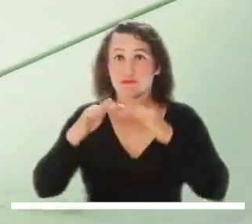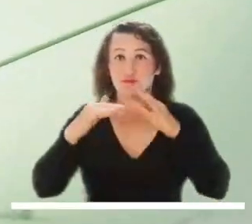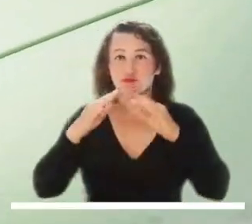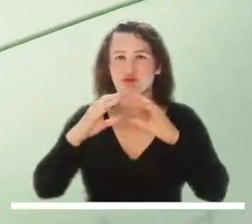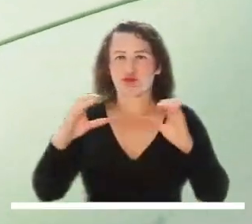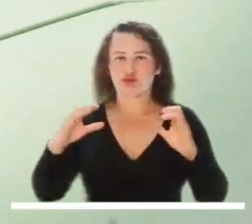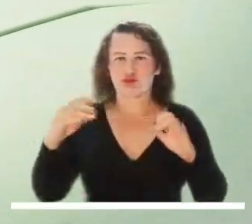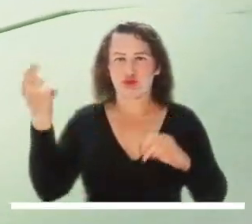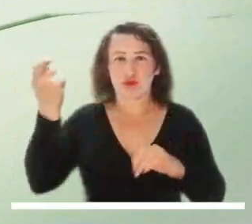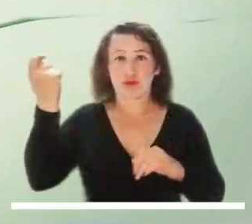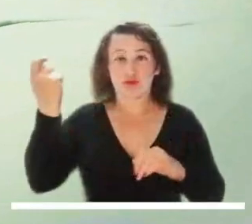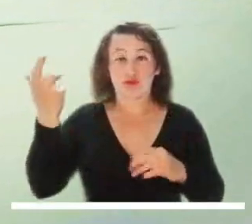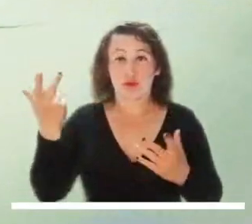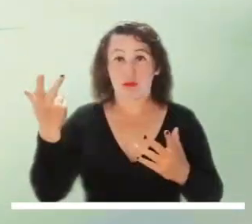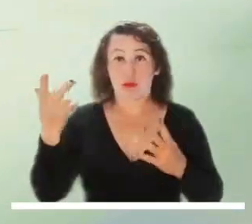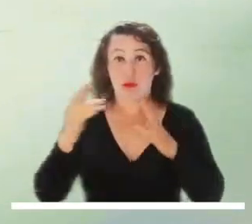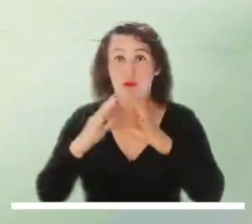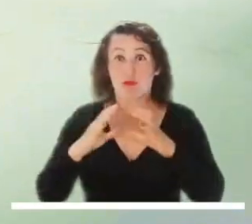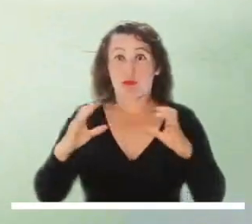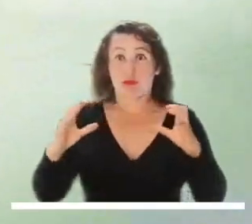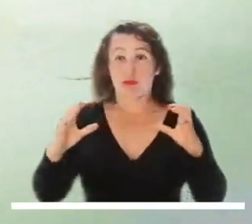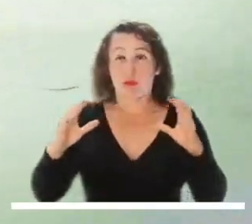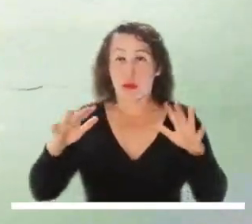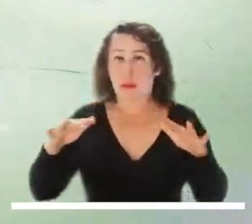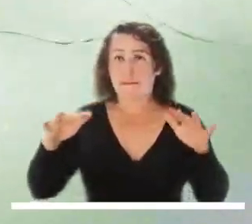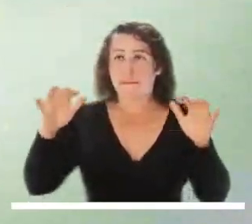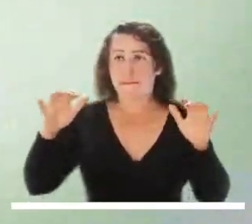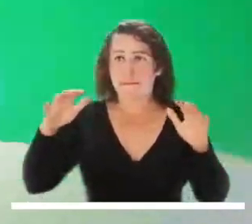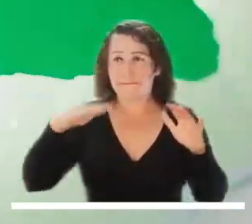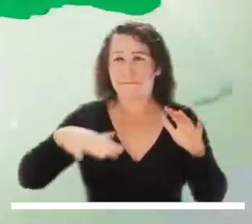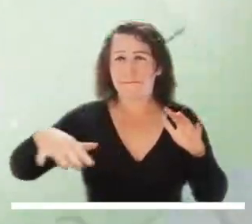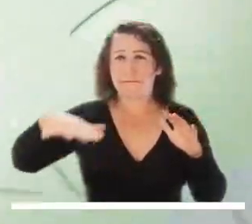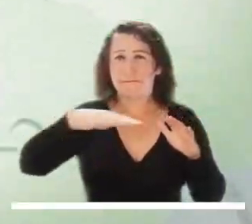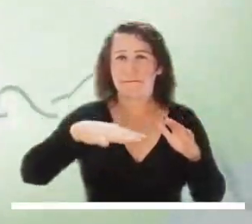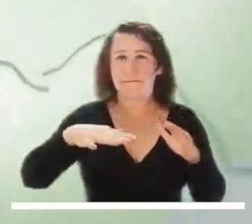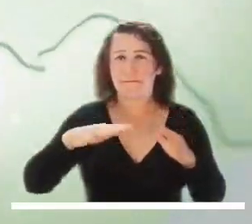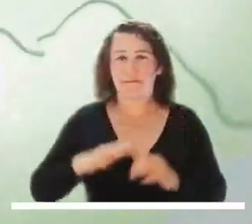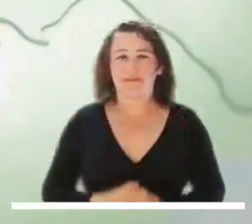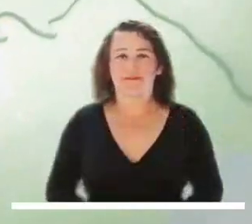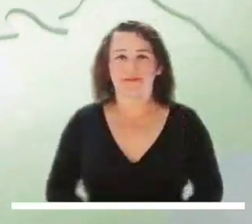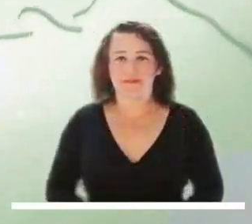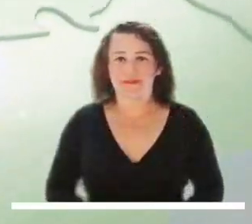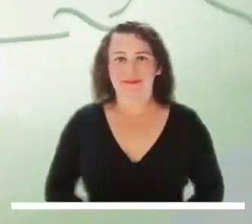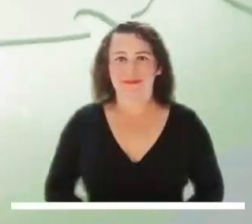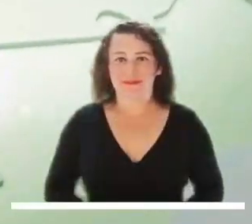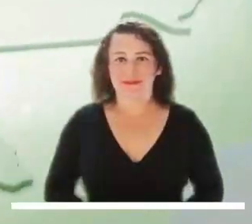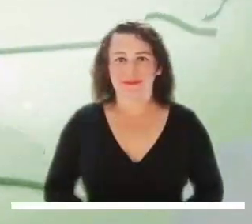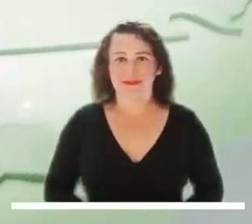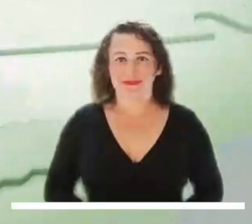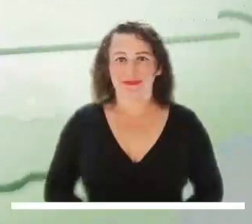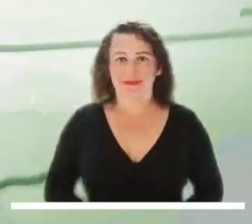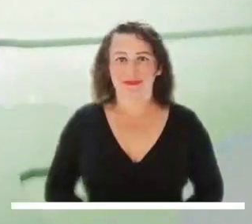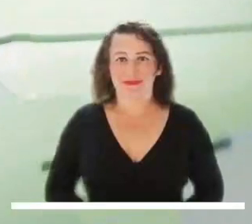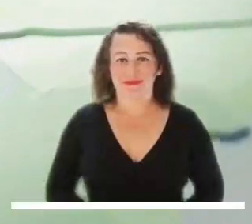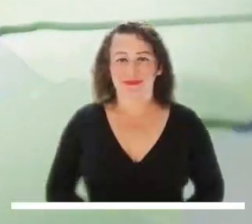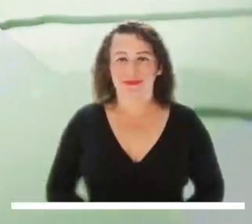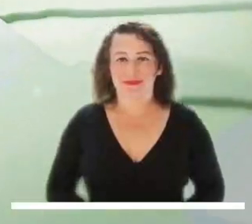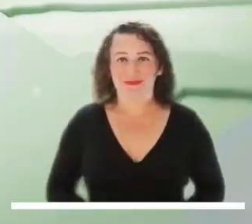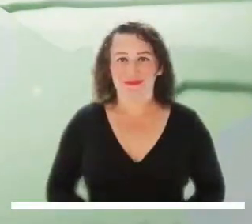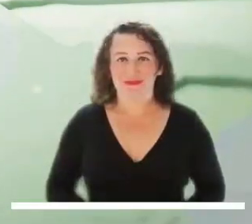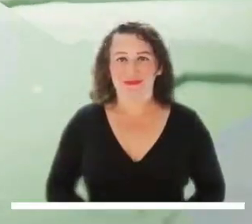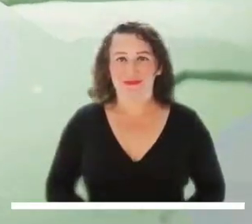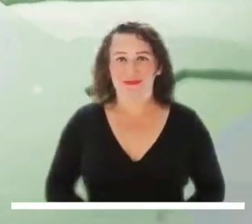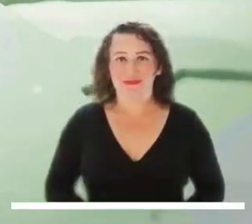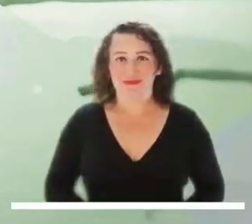Caldas. Si bien el cielo llanero podría estar encapotado, los pronósticos anuncian tiempo seco en amplios sectores de la región.